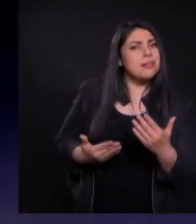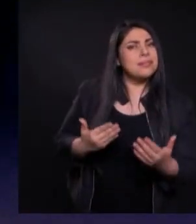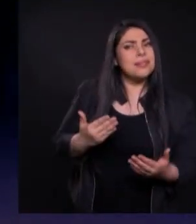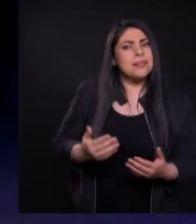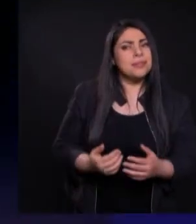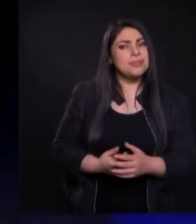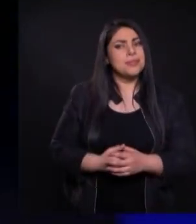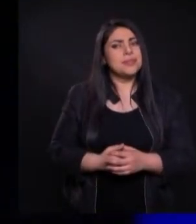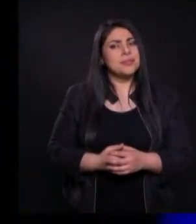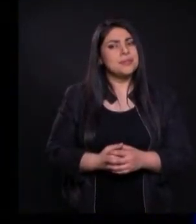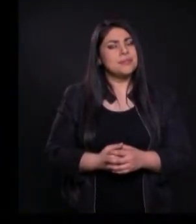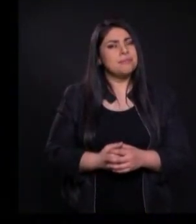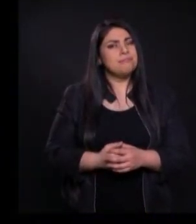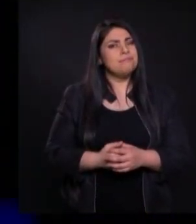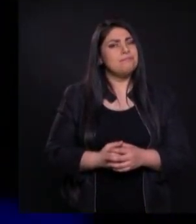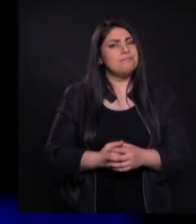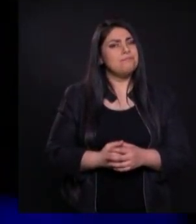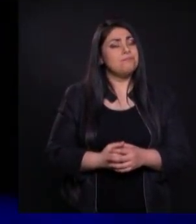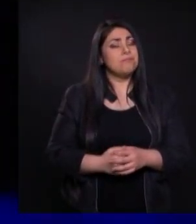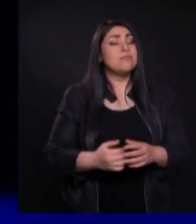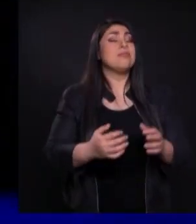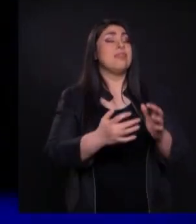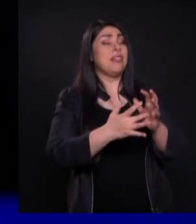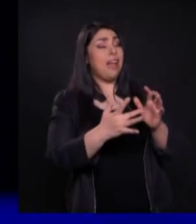Jesús estuvo Dispuesto A hacerlo